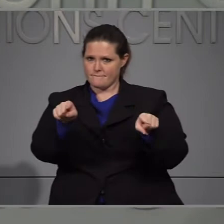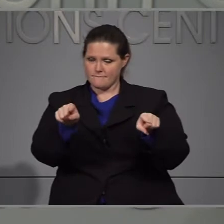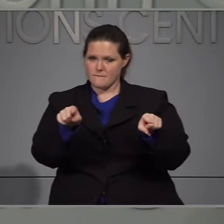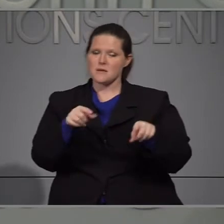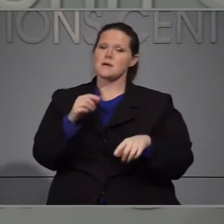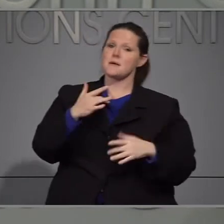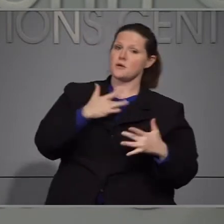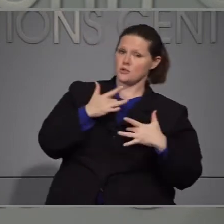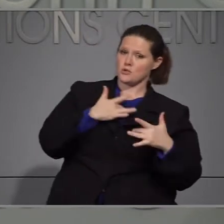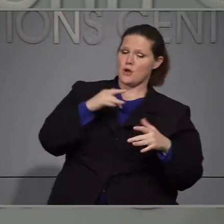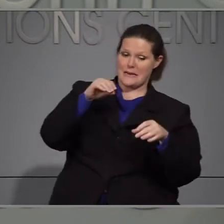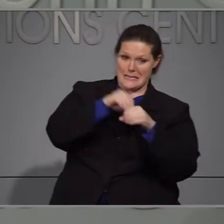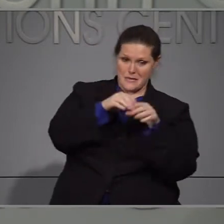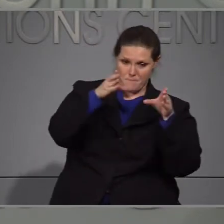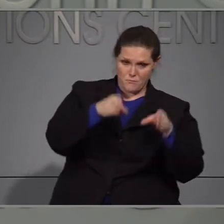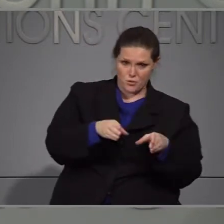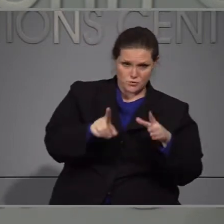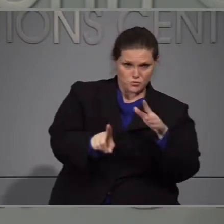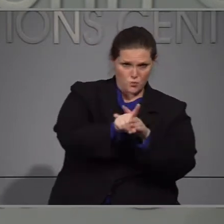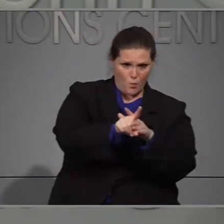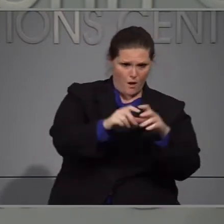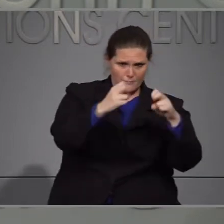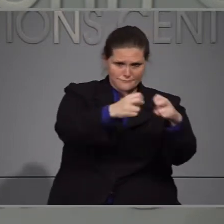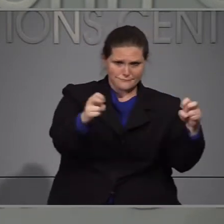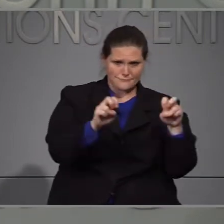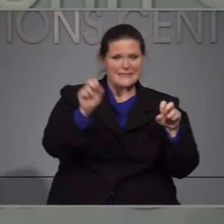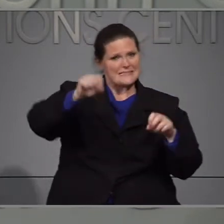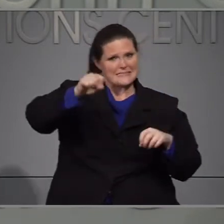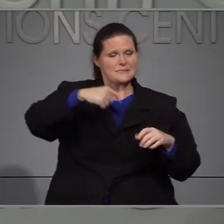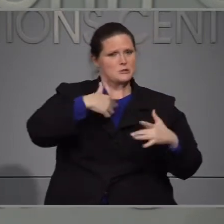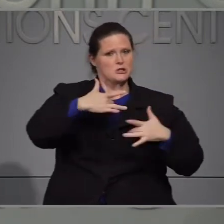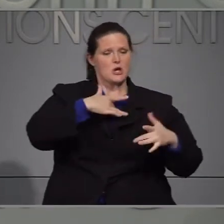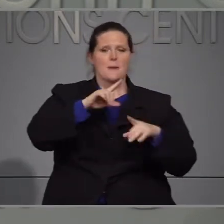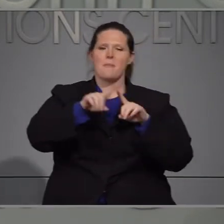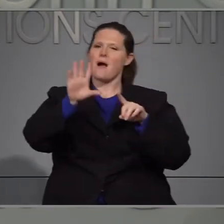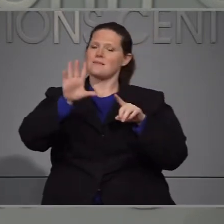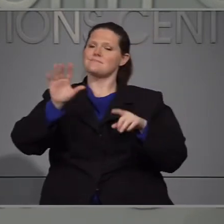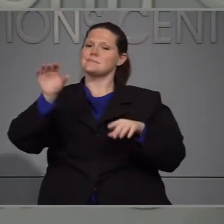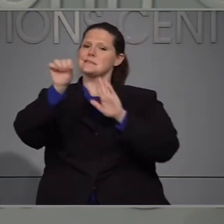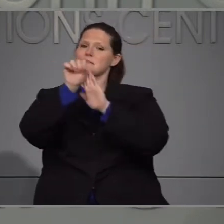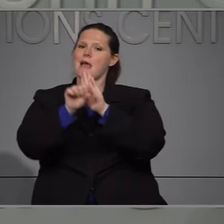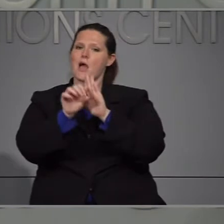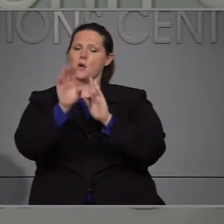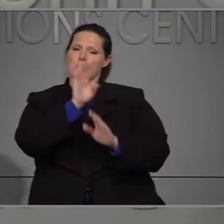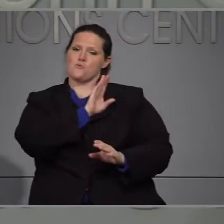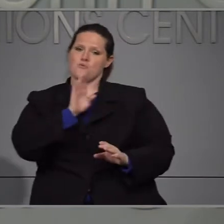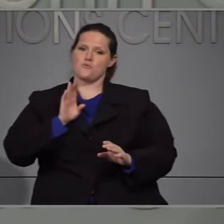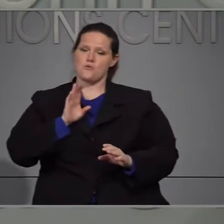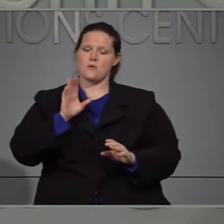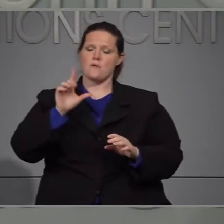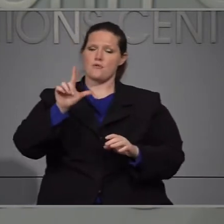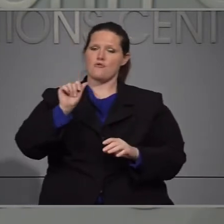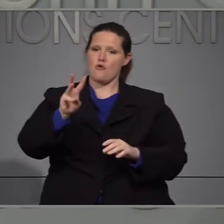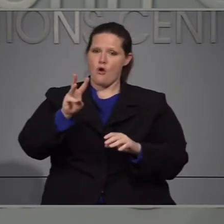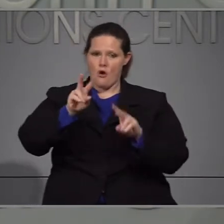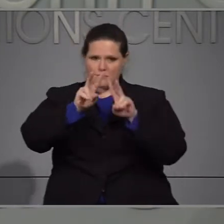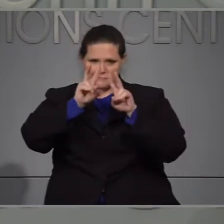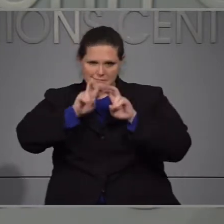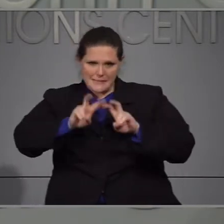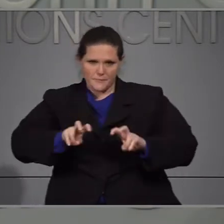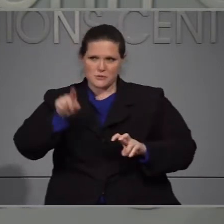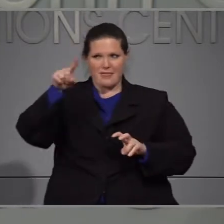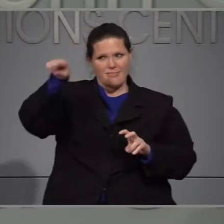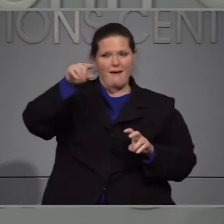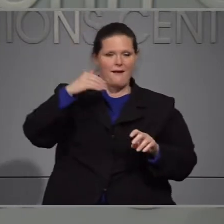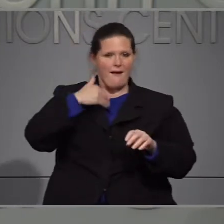abogadas que hagan lo posible y de que estoy seguros, pero me preocupa y esta es una decisión de la junta